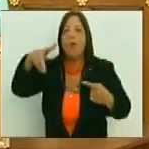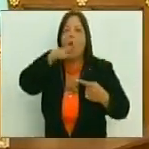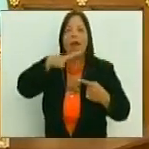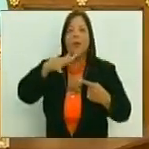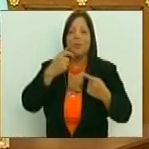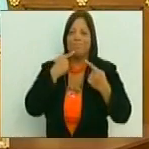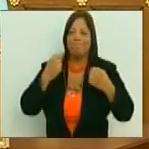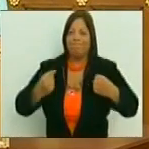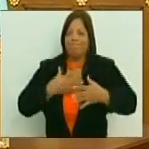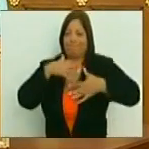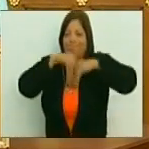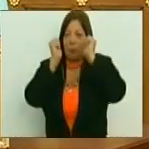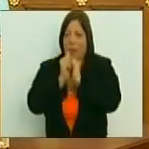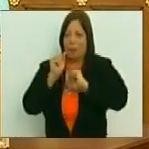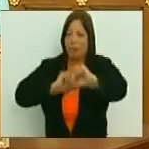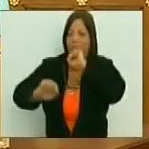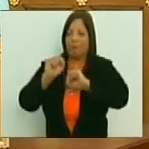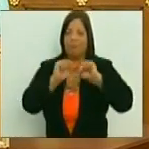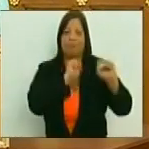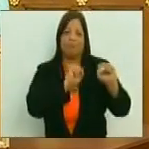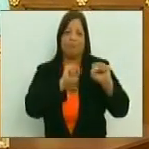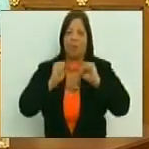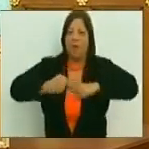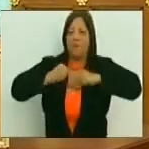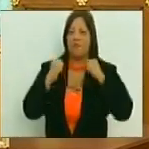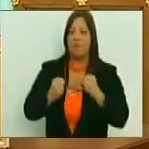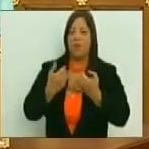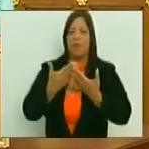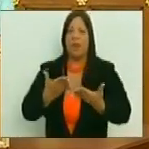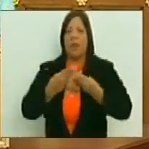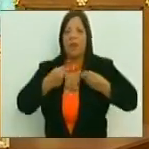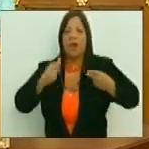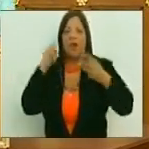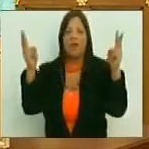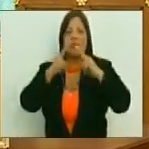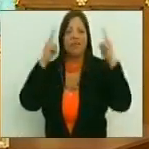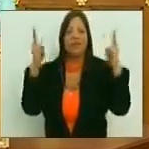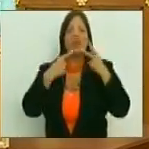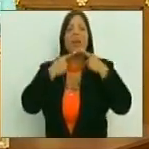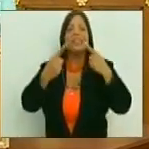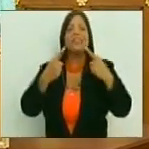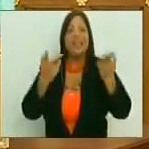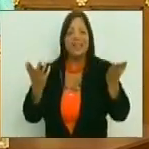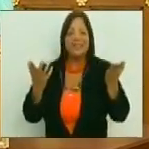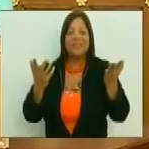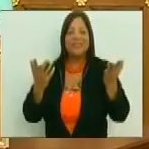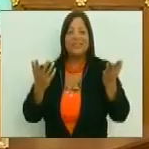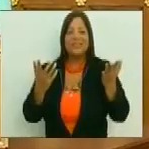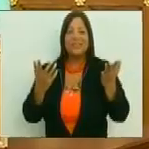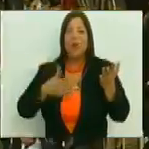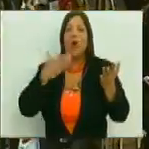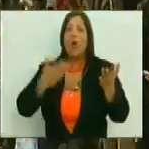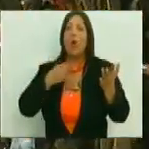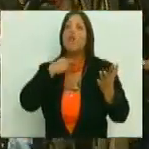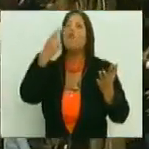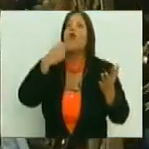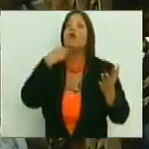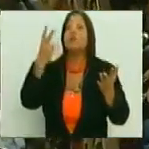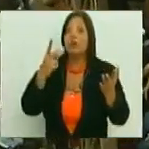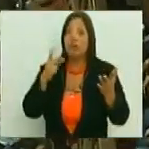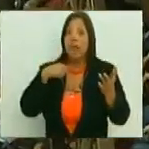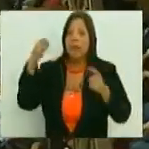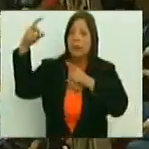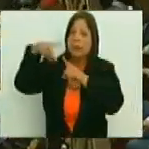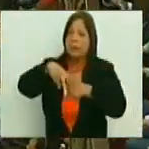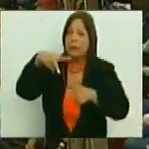implacable en el combate siempre ha sido, y el más firme y generoso en la victoria, y terminaba diciendo, cuando vos, aplicador de la